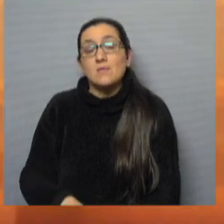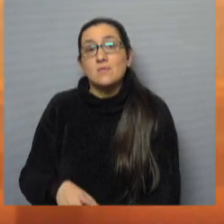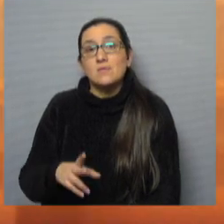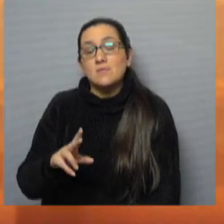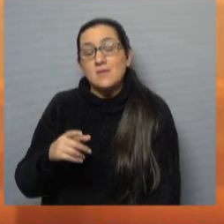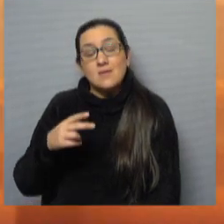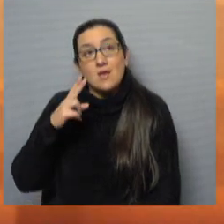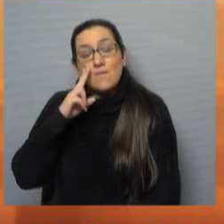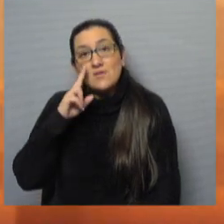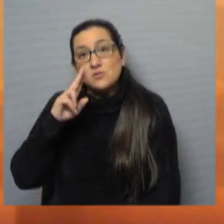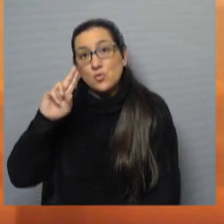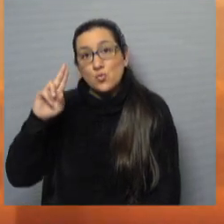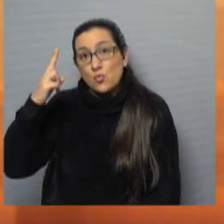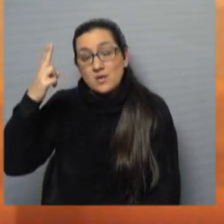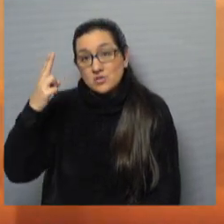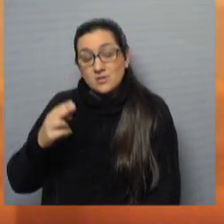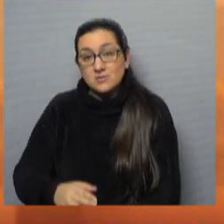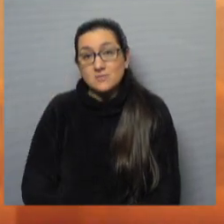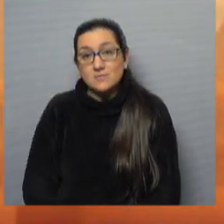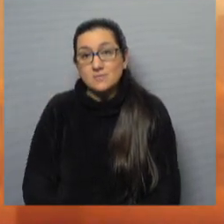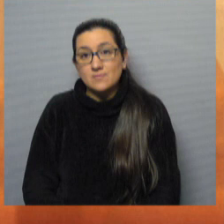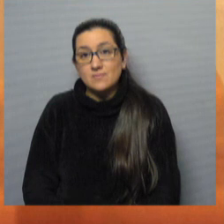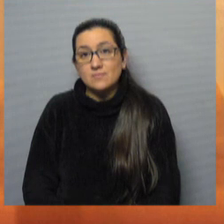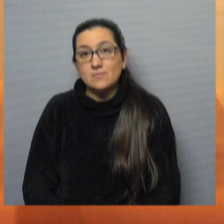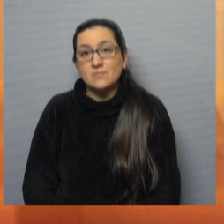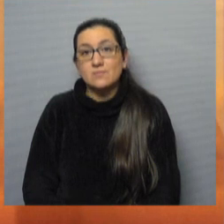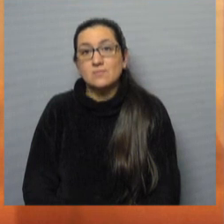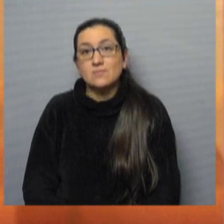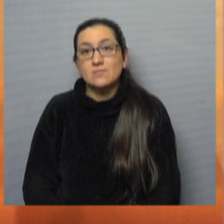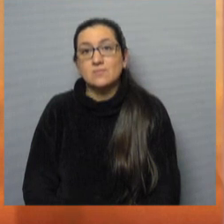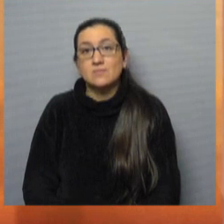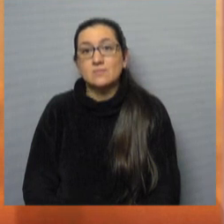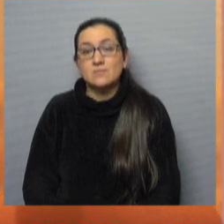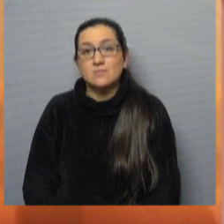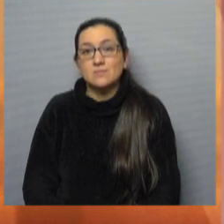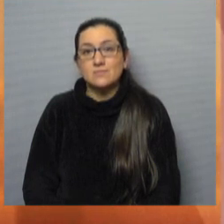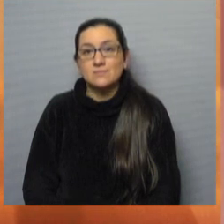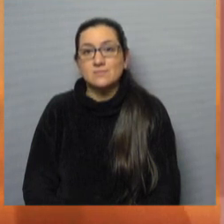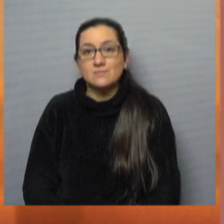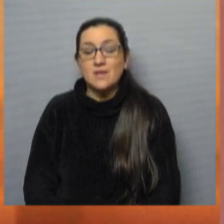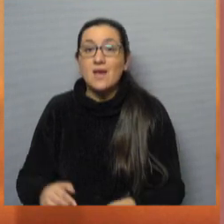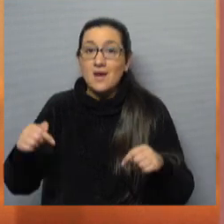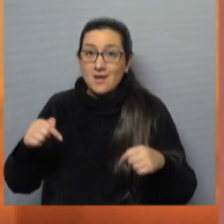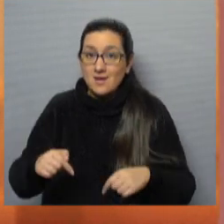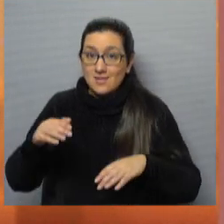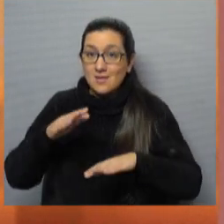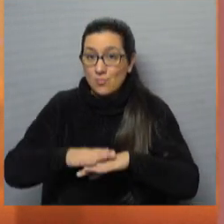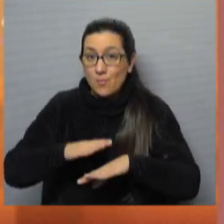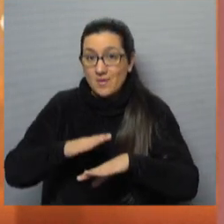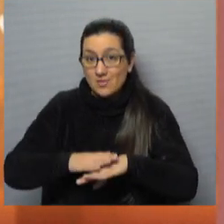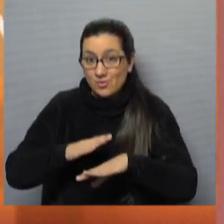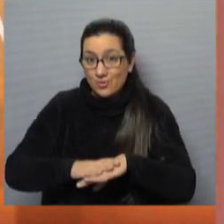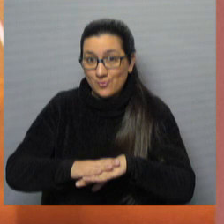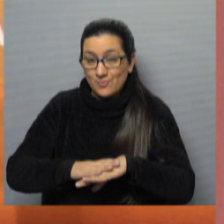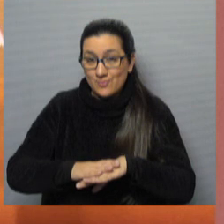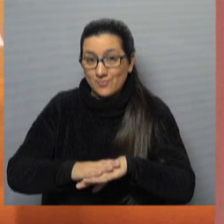uruguayas, la tónica de este momento, de esta coyuntura.